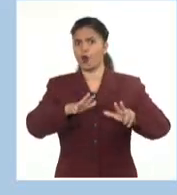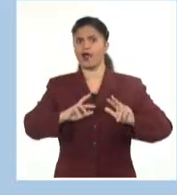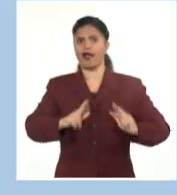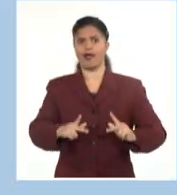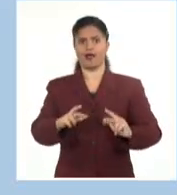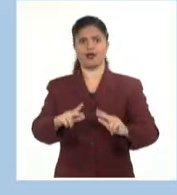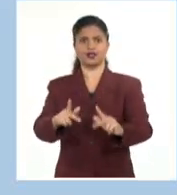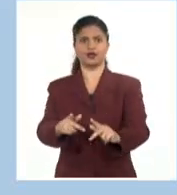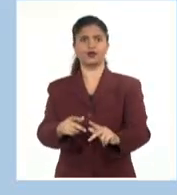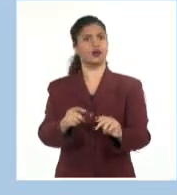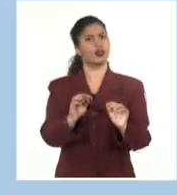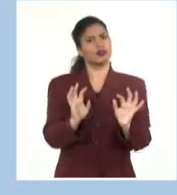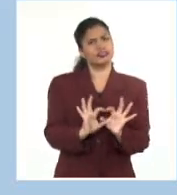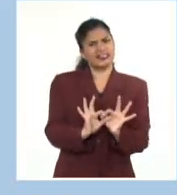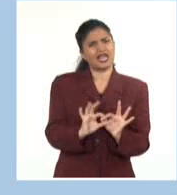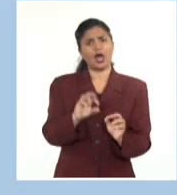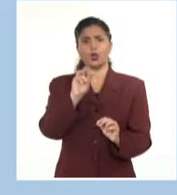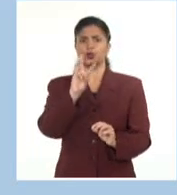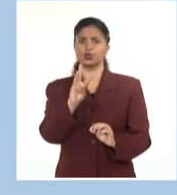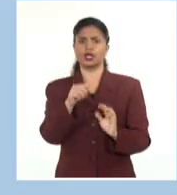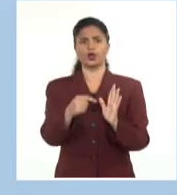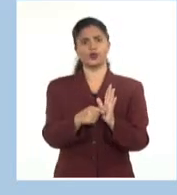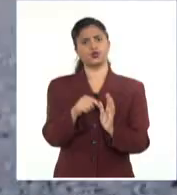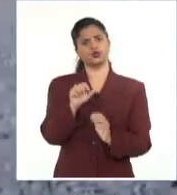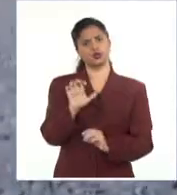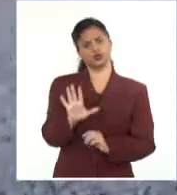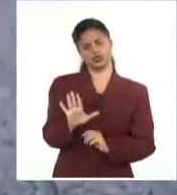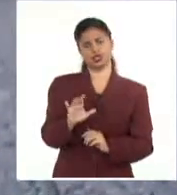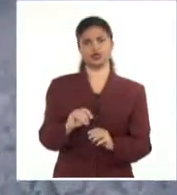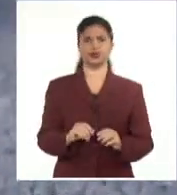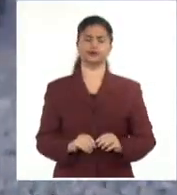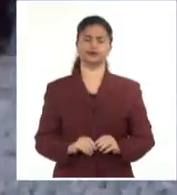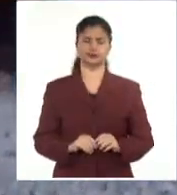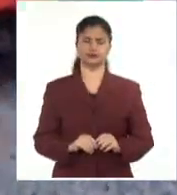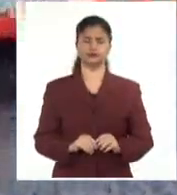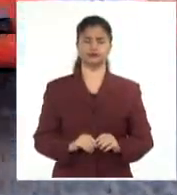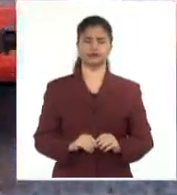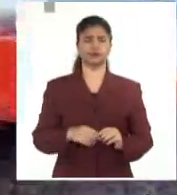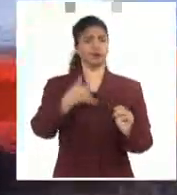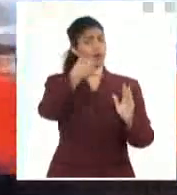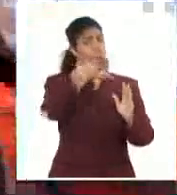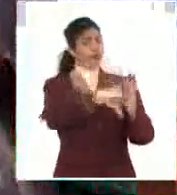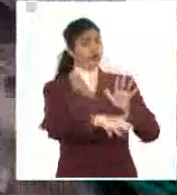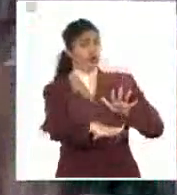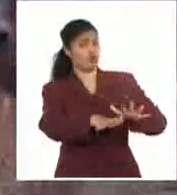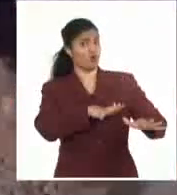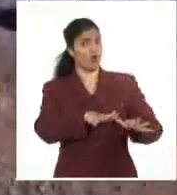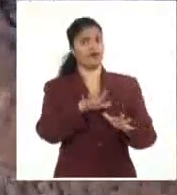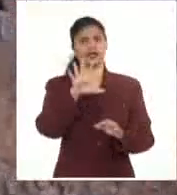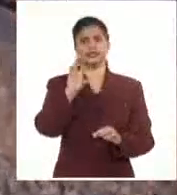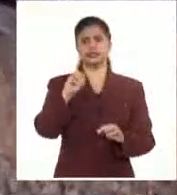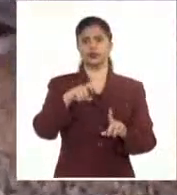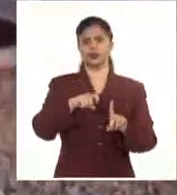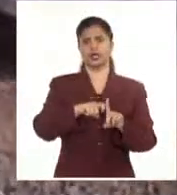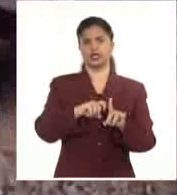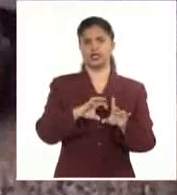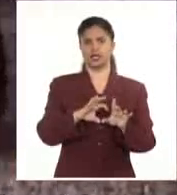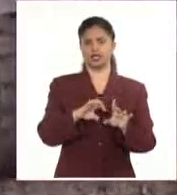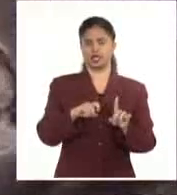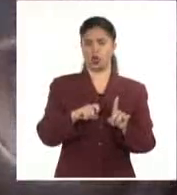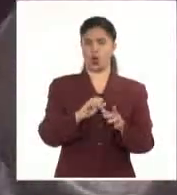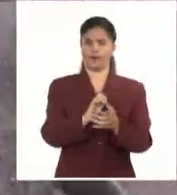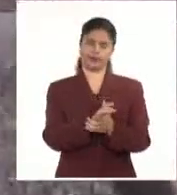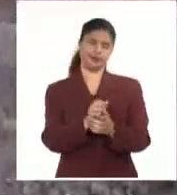5.5 y 6.3 en la escala de Richter y fue ubicada a una profundidad de 50 kilómetros. Actualmente